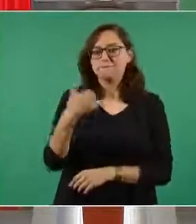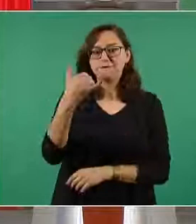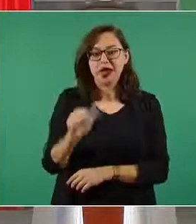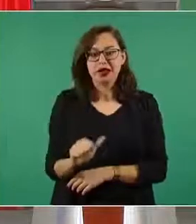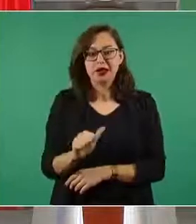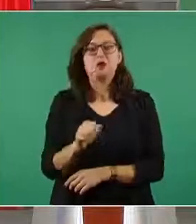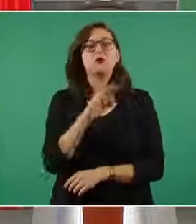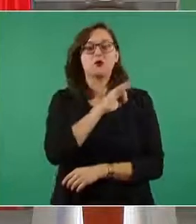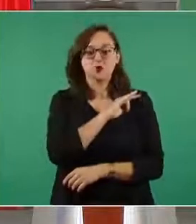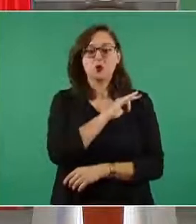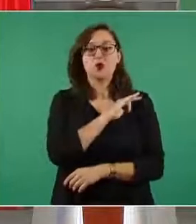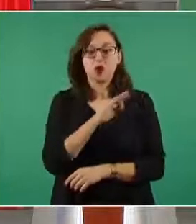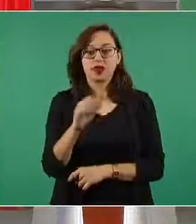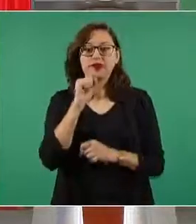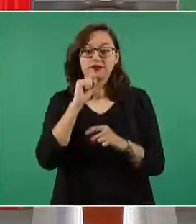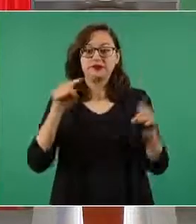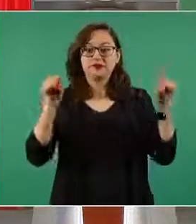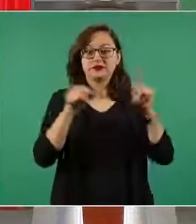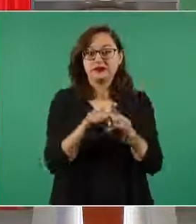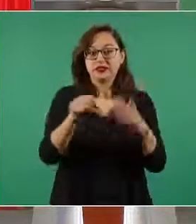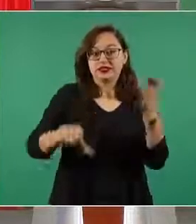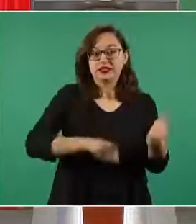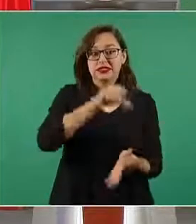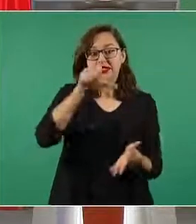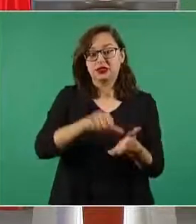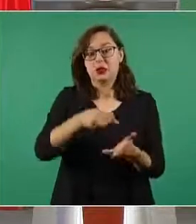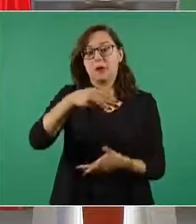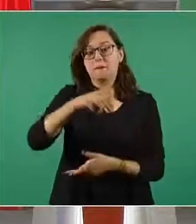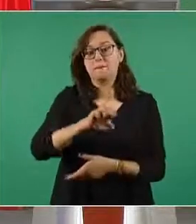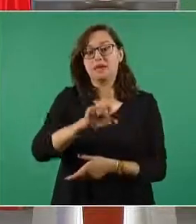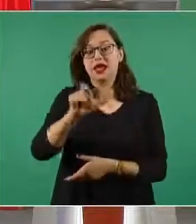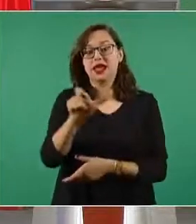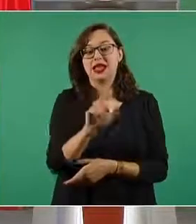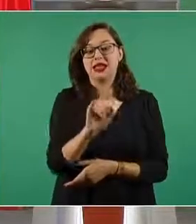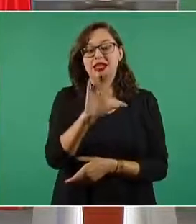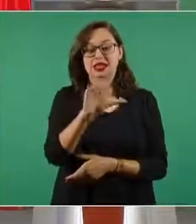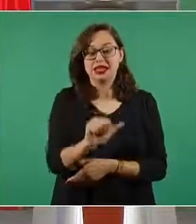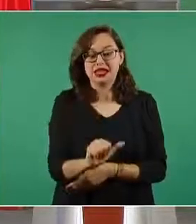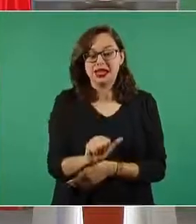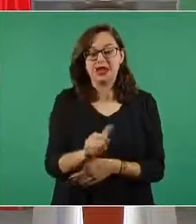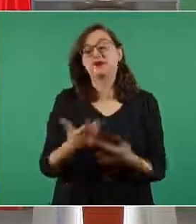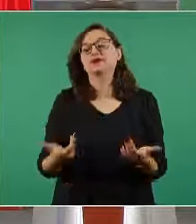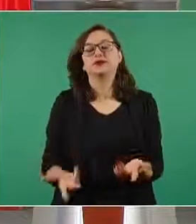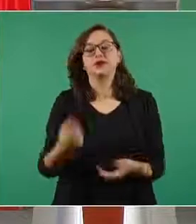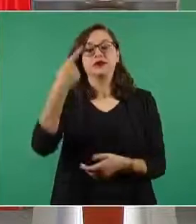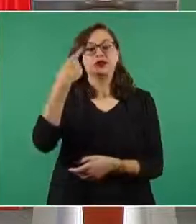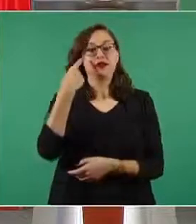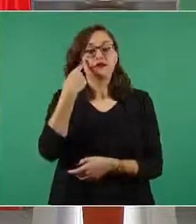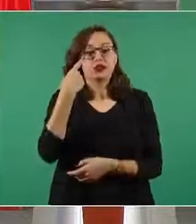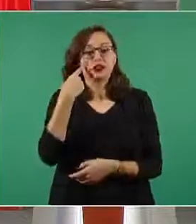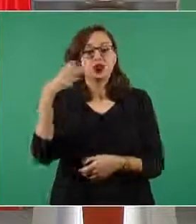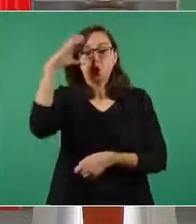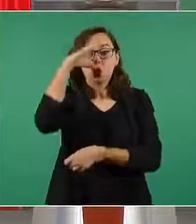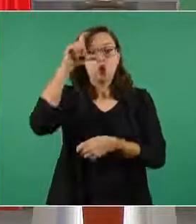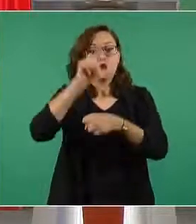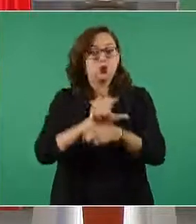la zona mexica este es un proyecto Olmeca Maya Mexica